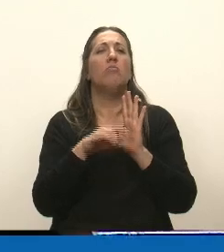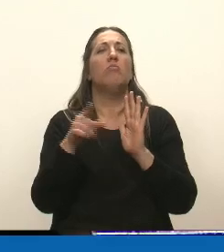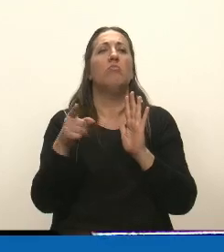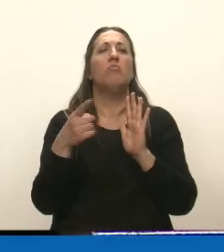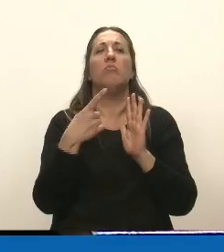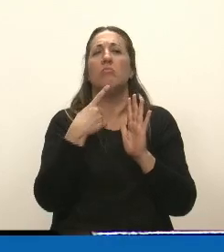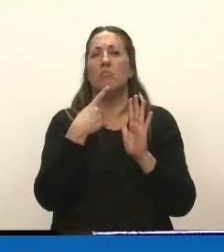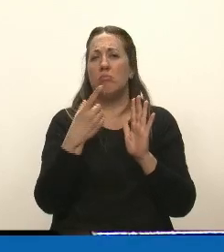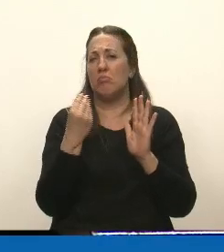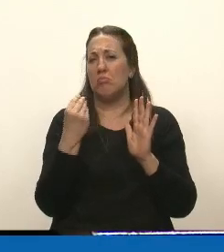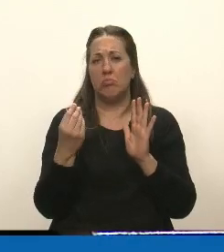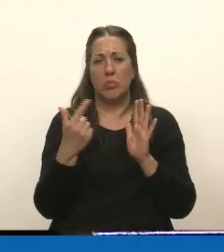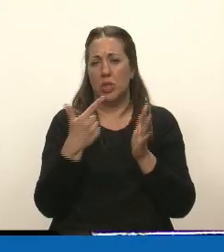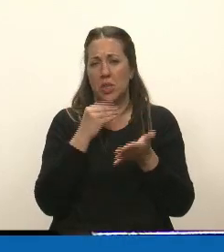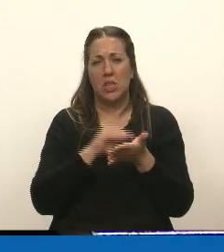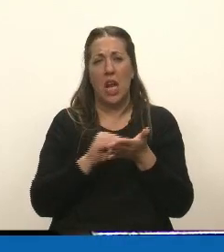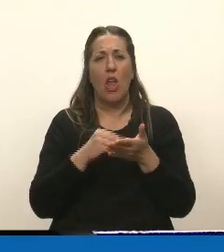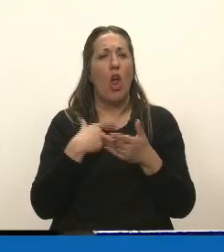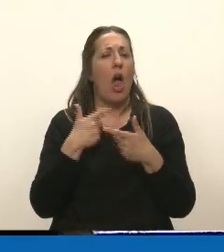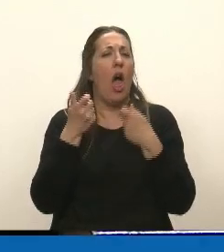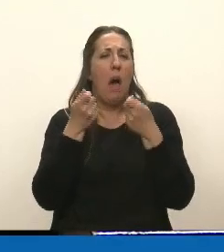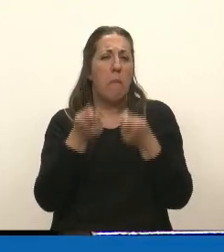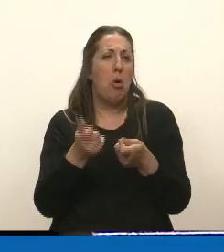senador que ha acompañado todos los proyectos del gobierno